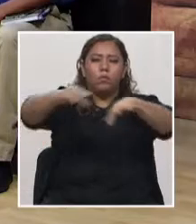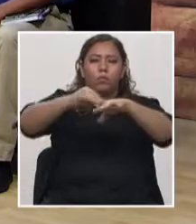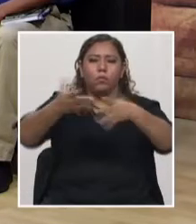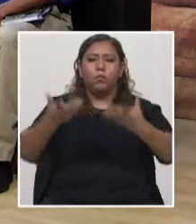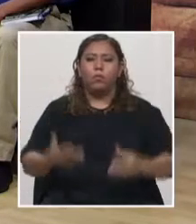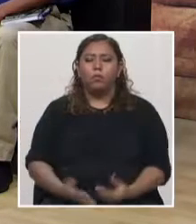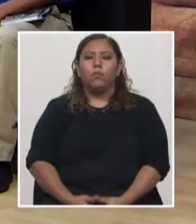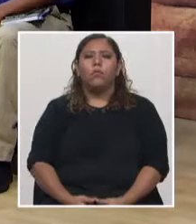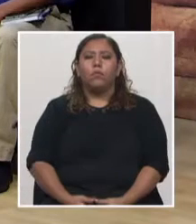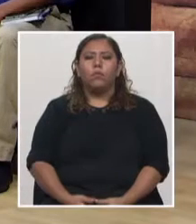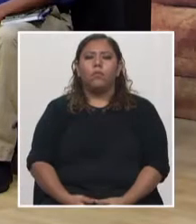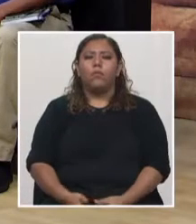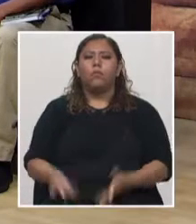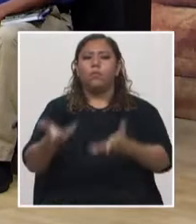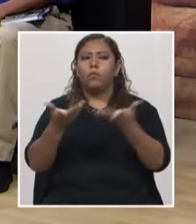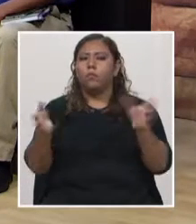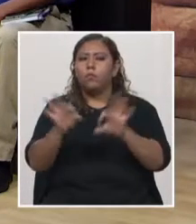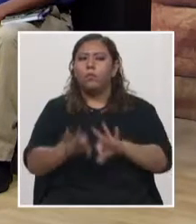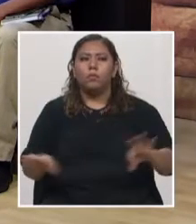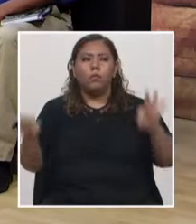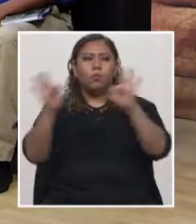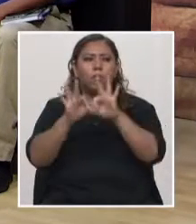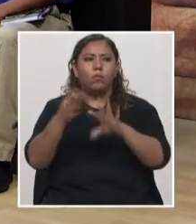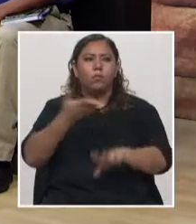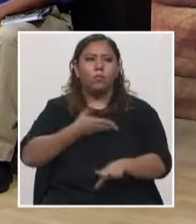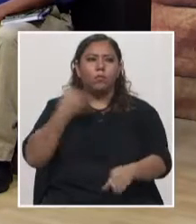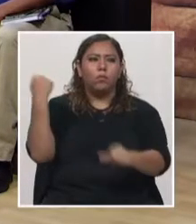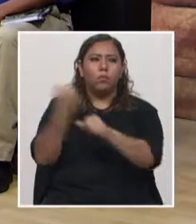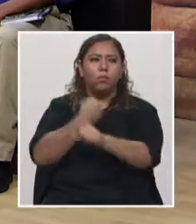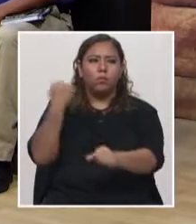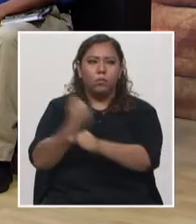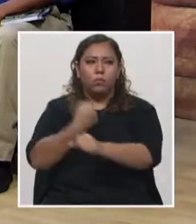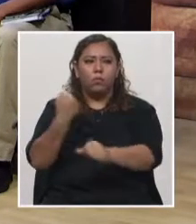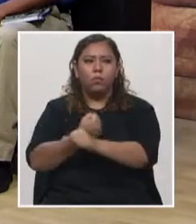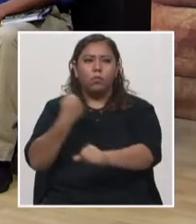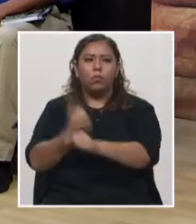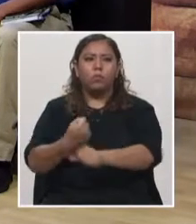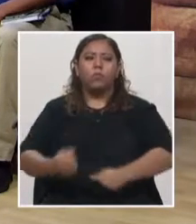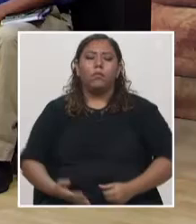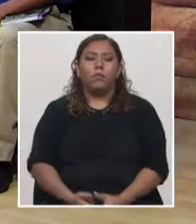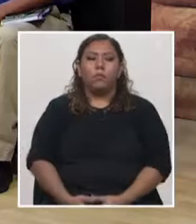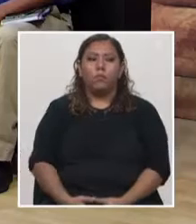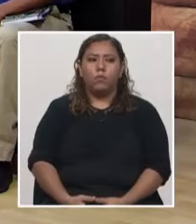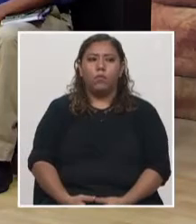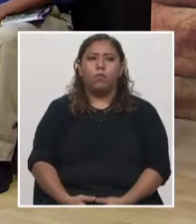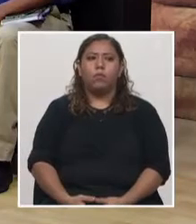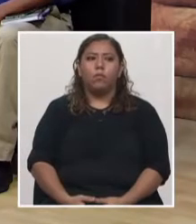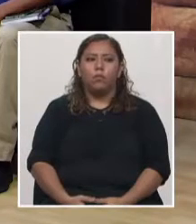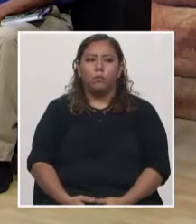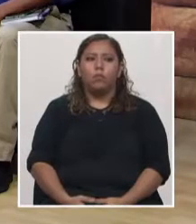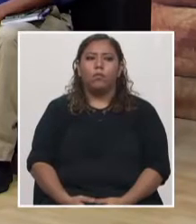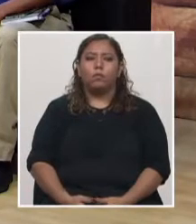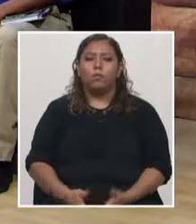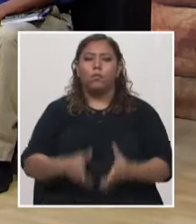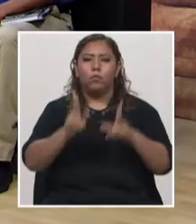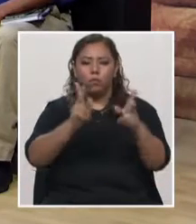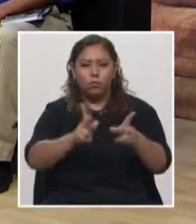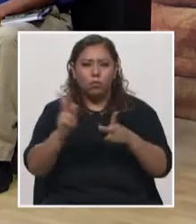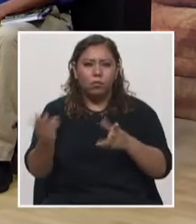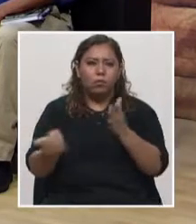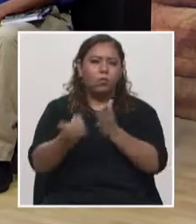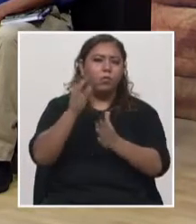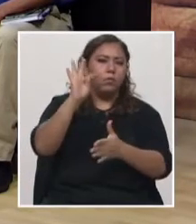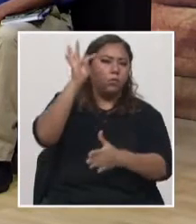¿qué importancia tiene para la academia el hecho de trabajar y compaginar con los jóvenes la parte de la teoría, la práctica, las nuevas